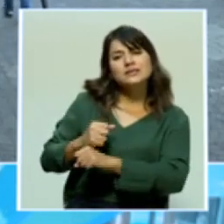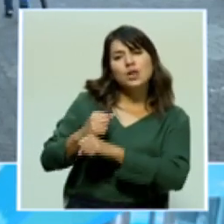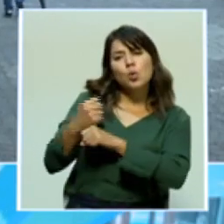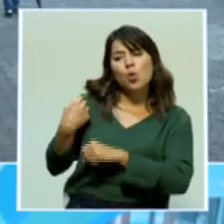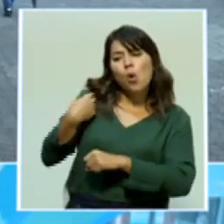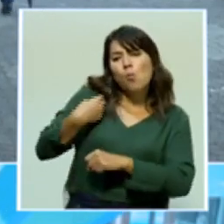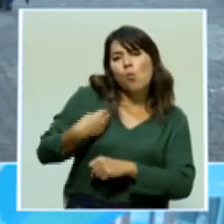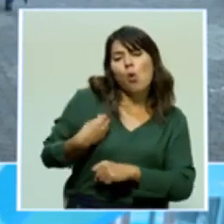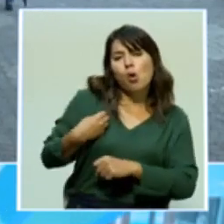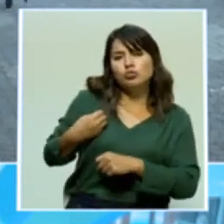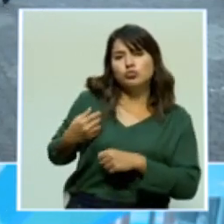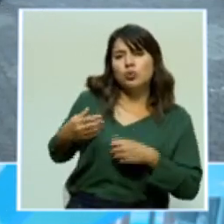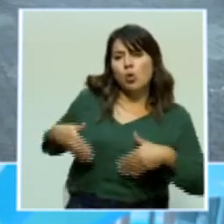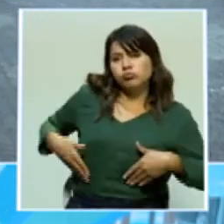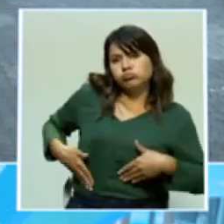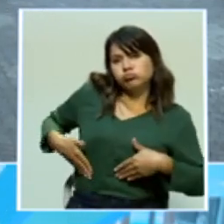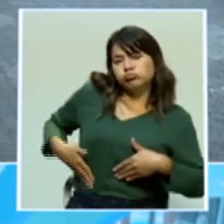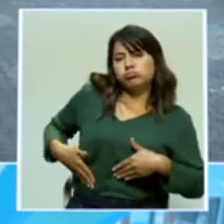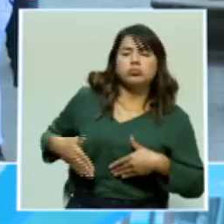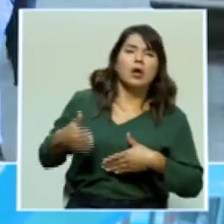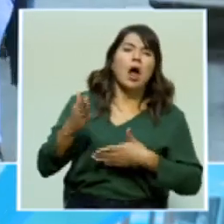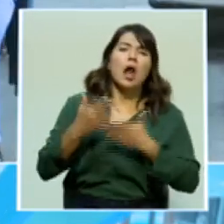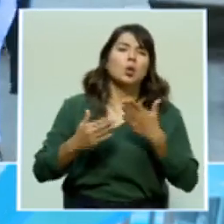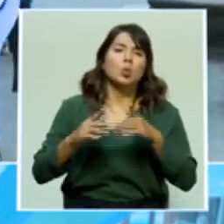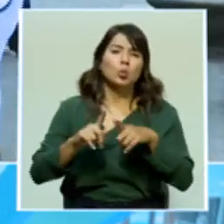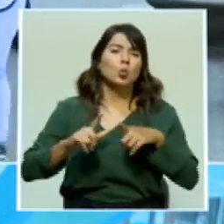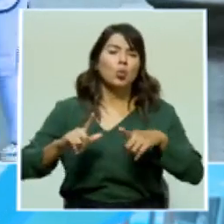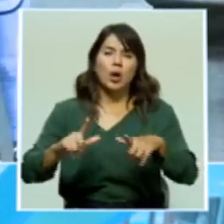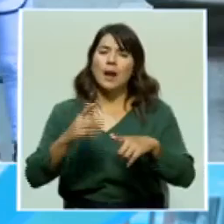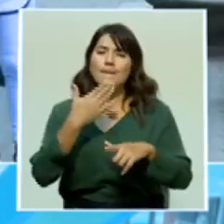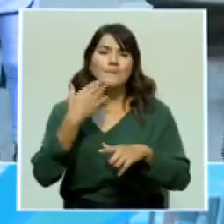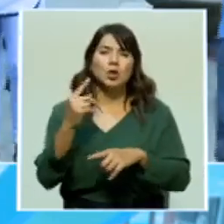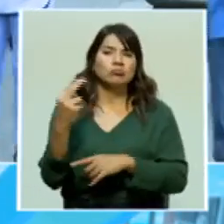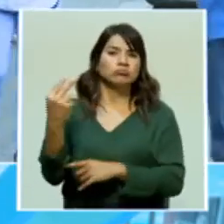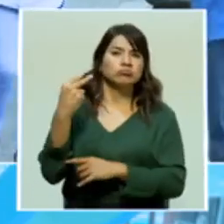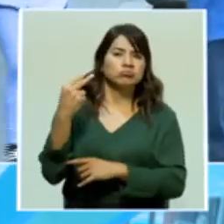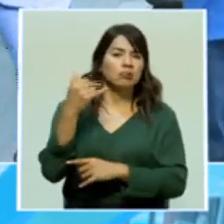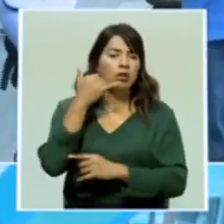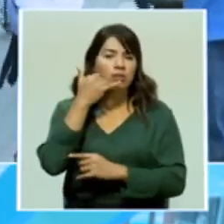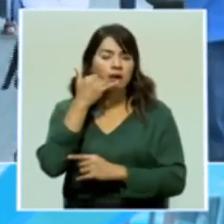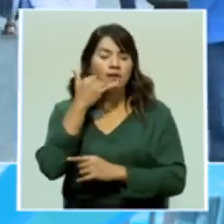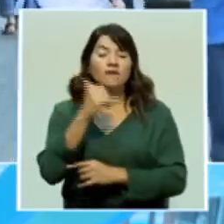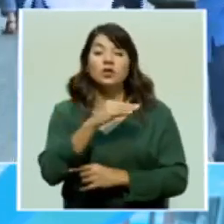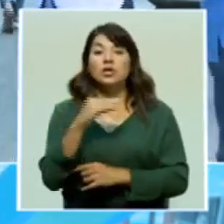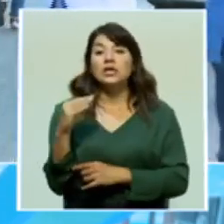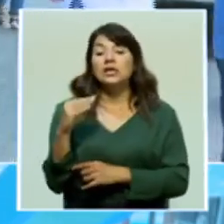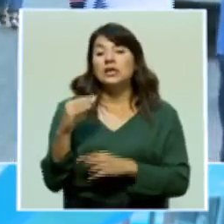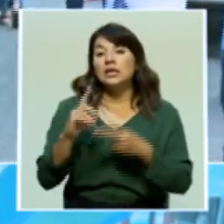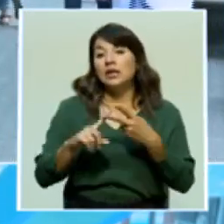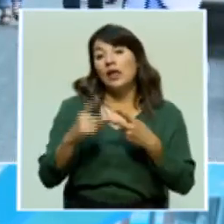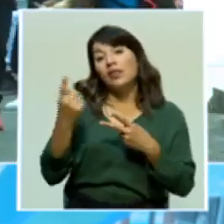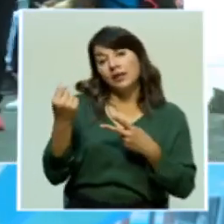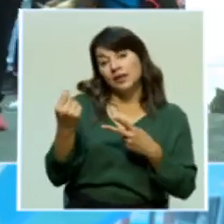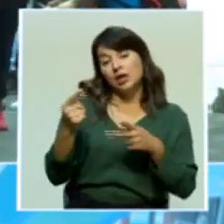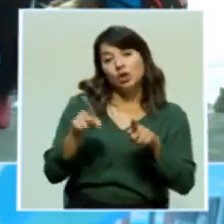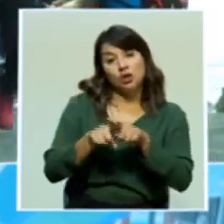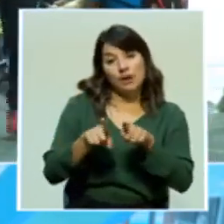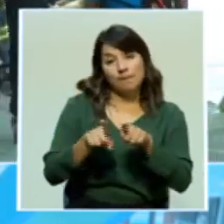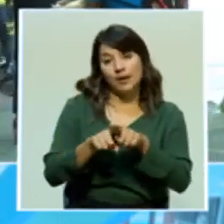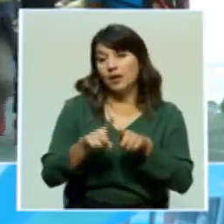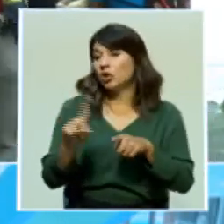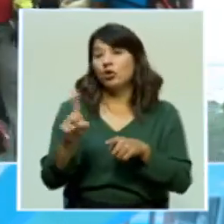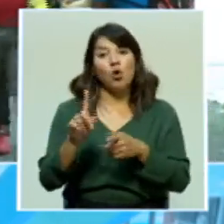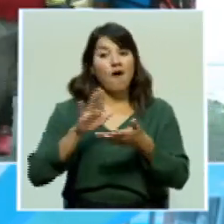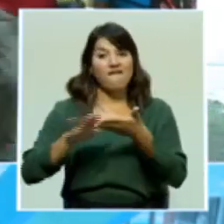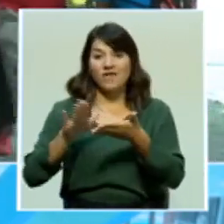de los pantalones, o en San Reques, o en algún lugar donde no sean tan visibles. Y si es el tema del dinero, no aportar muchas